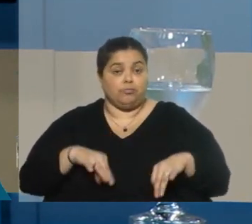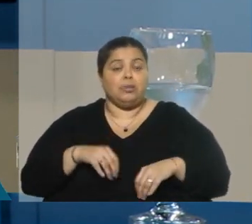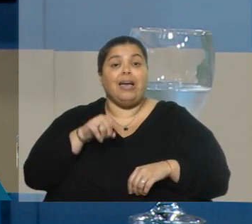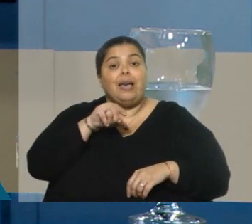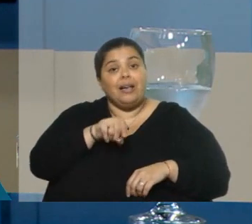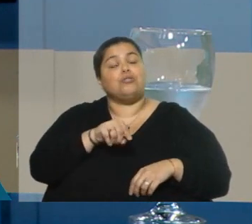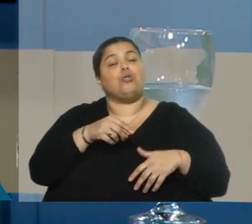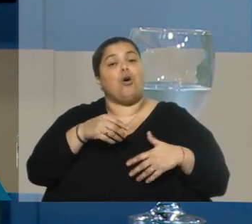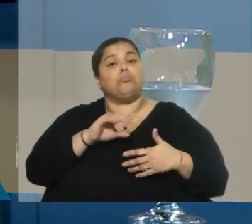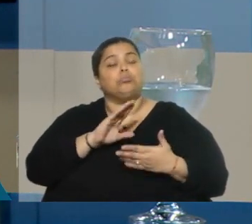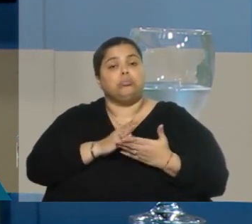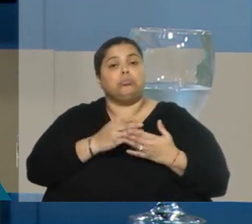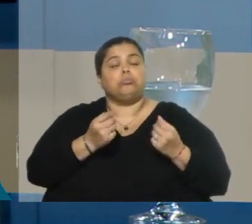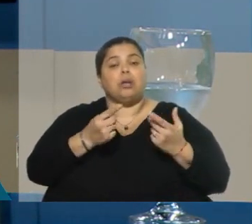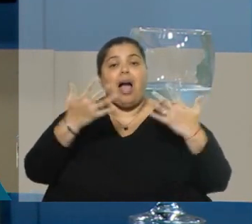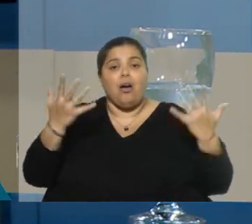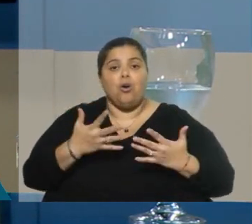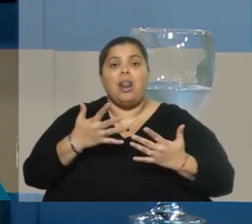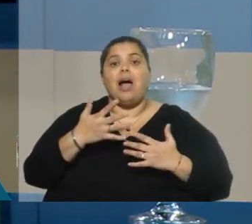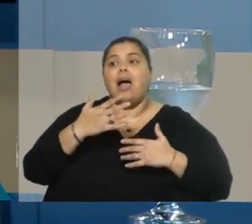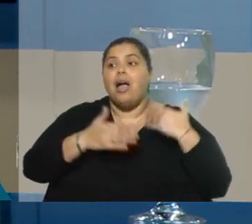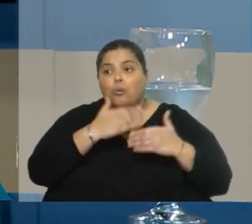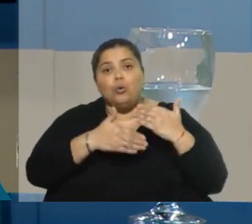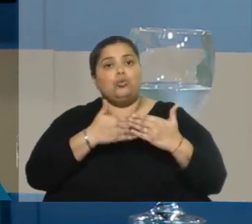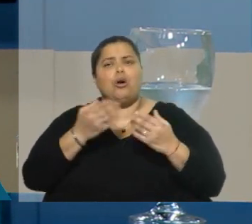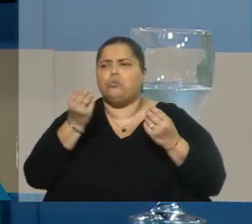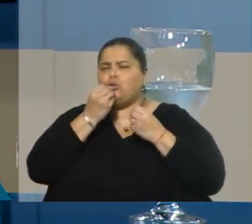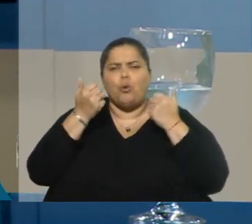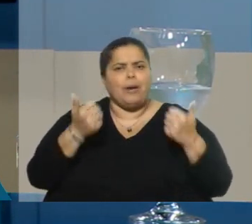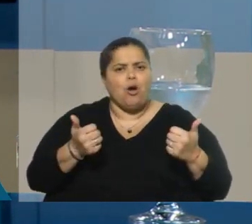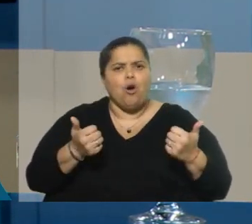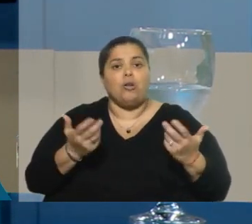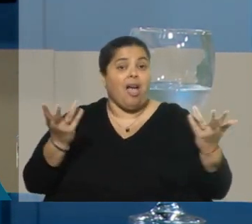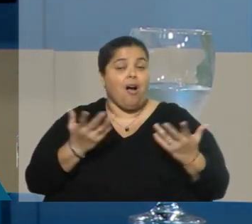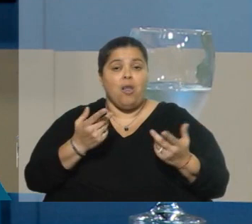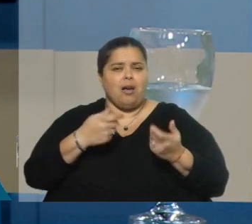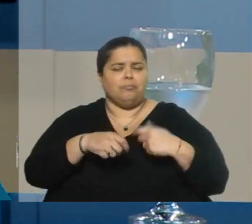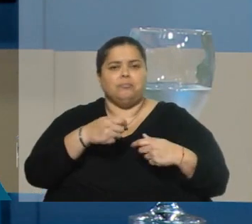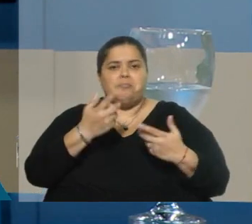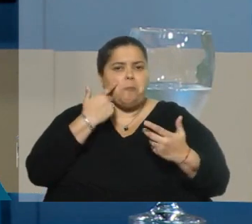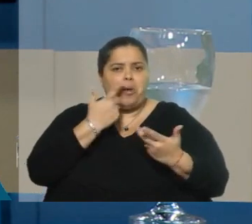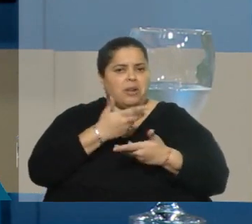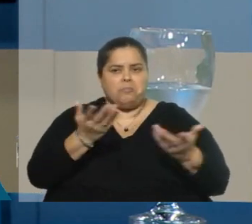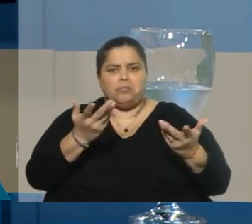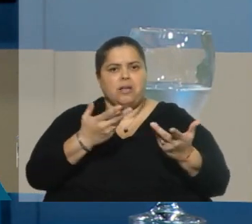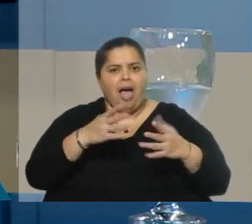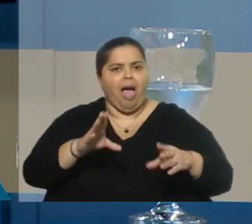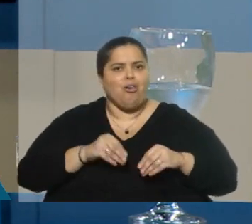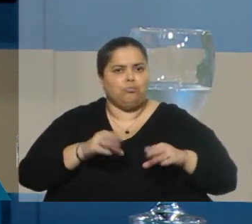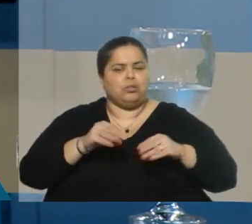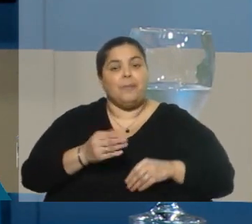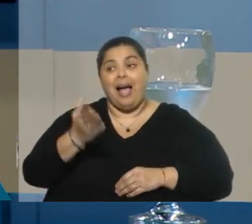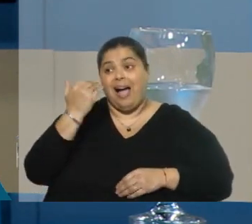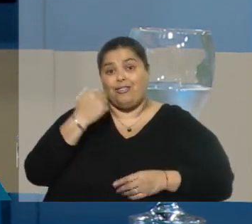que realmente estemos ahora en una evolución franca y saludable y los números lo registran. Tuvimos el año pasado 125